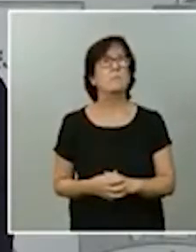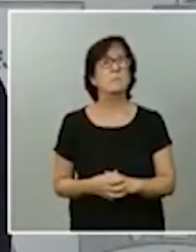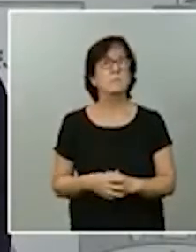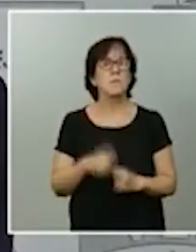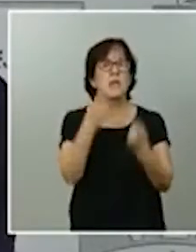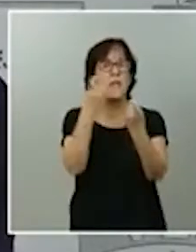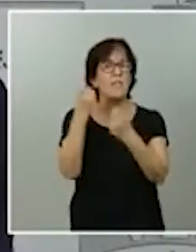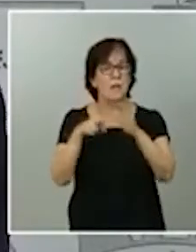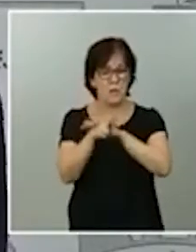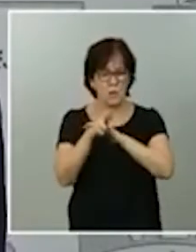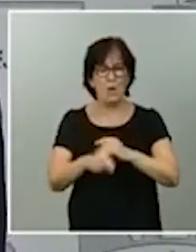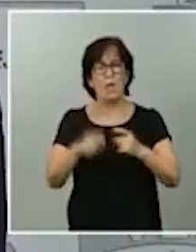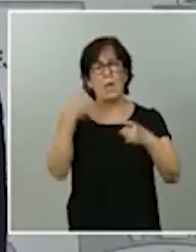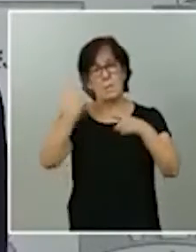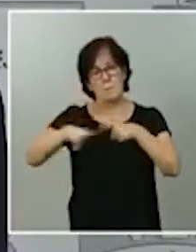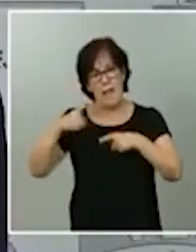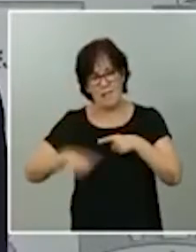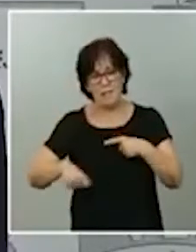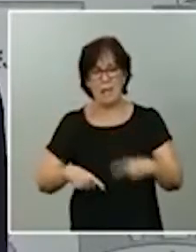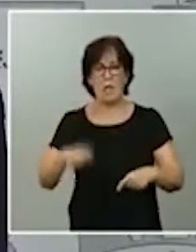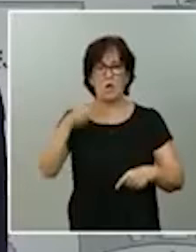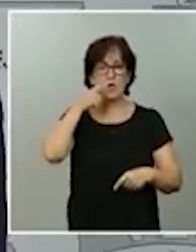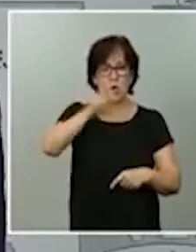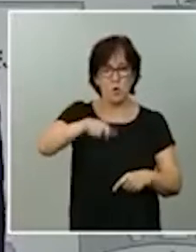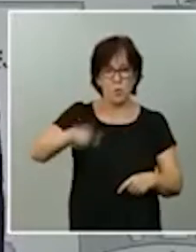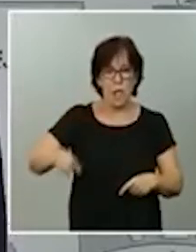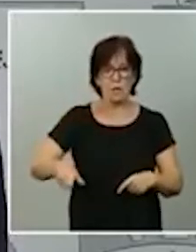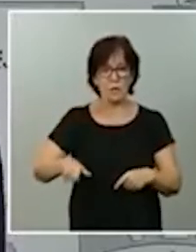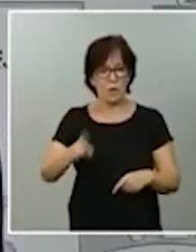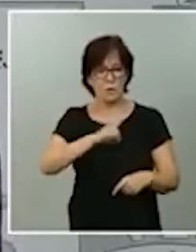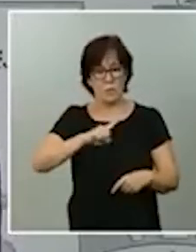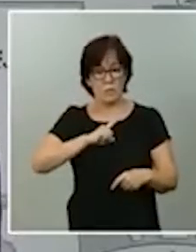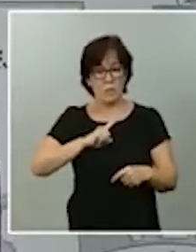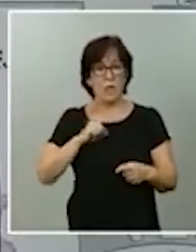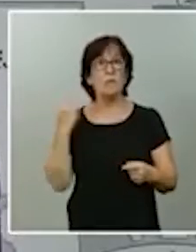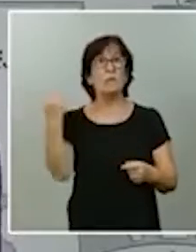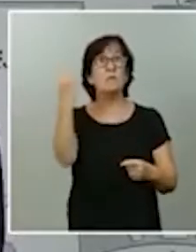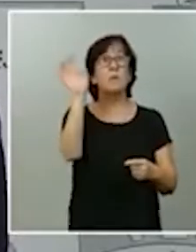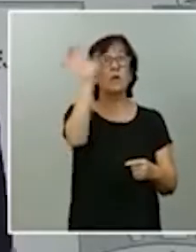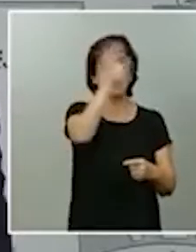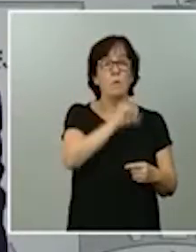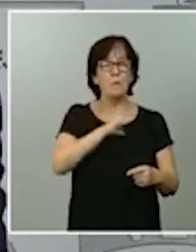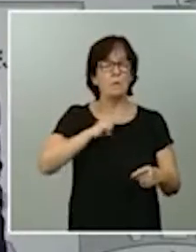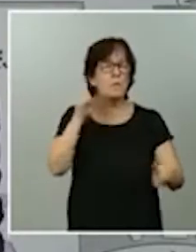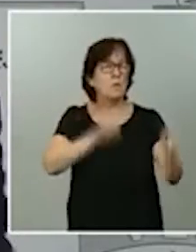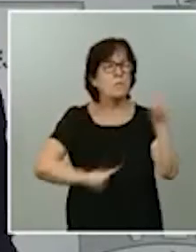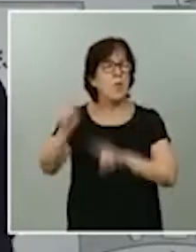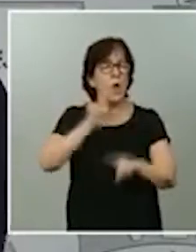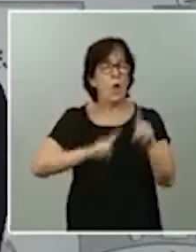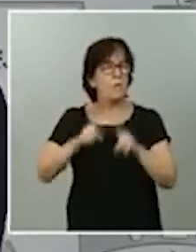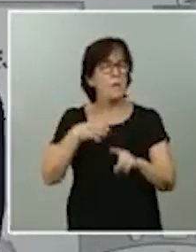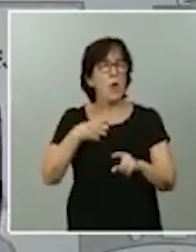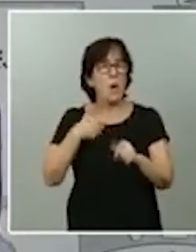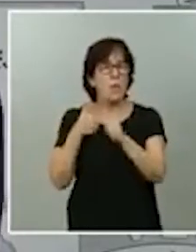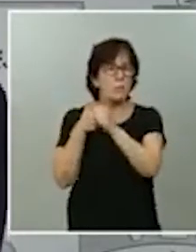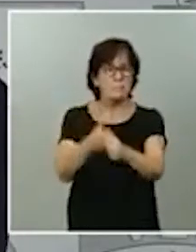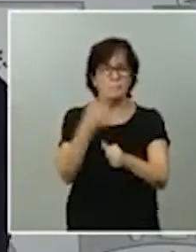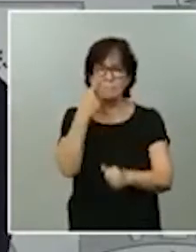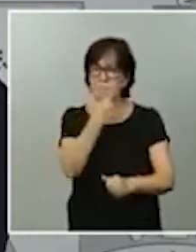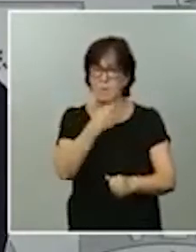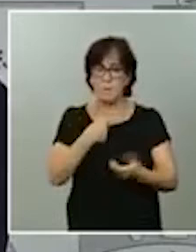Recursos materiales y humanos con las Fuerzas Armadas. Aquellas comunidades autónomas que tengan un problema de rastreo. Ofrecemos 2.000